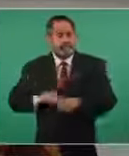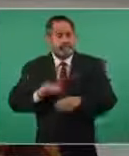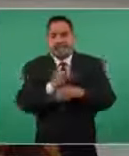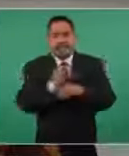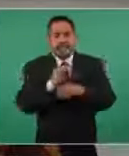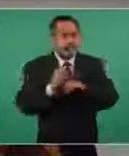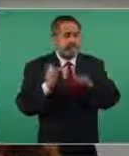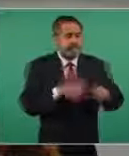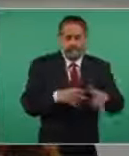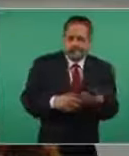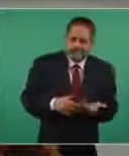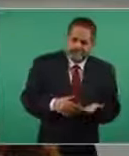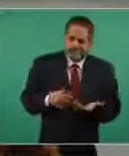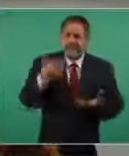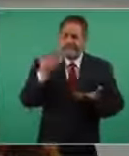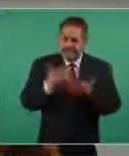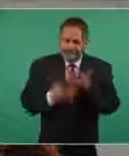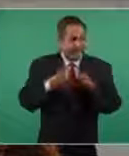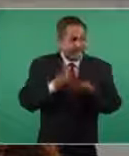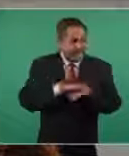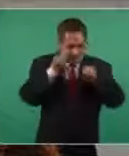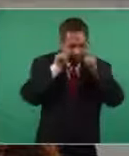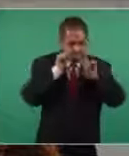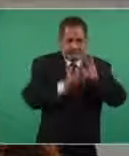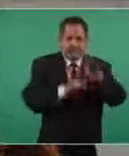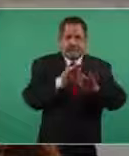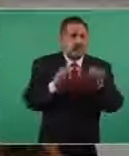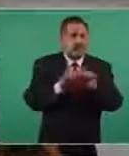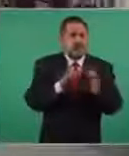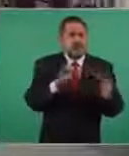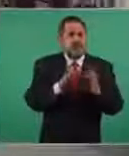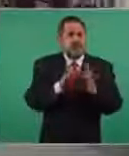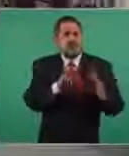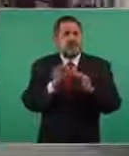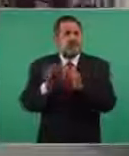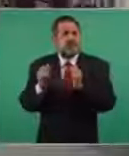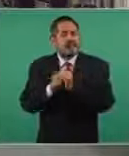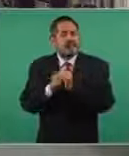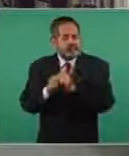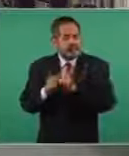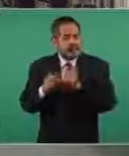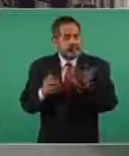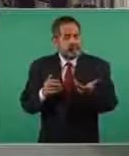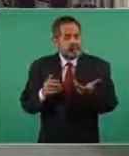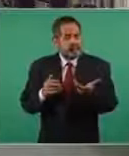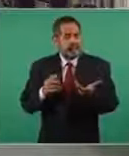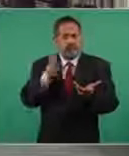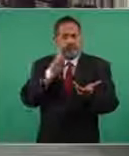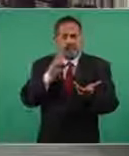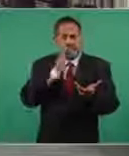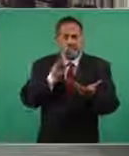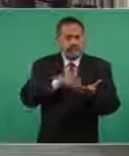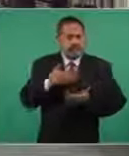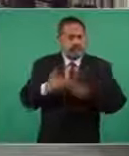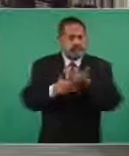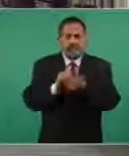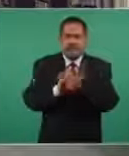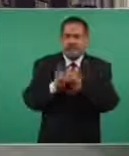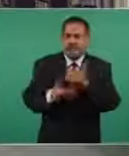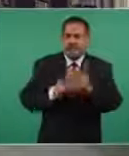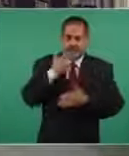programa de Lánzate se trata de eso, de ser el vínculo de comunicación y poder lograr que se